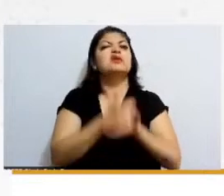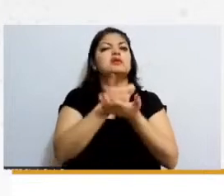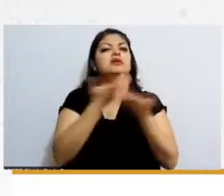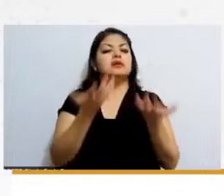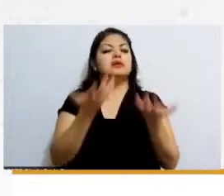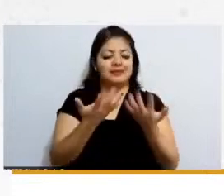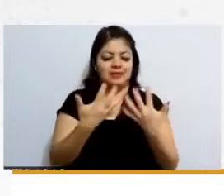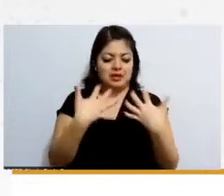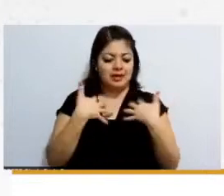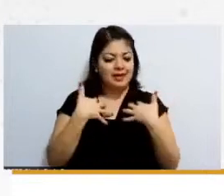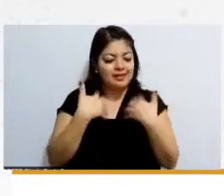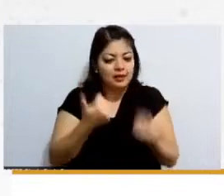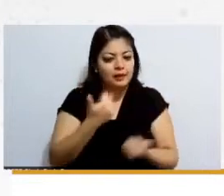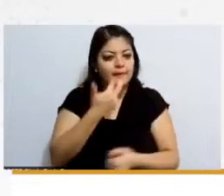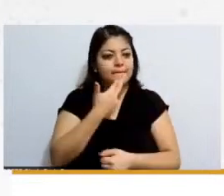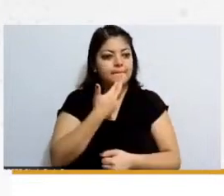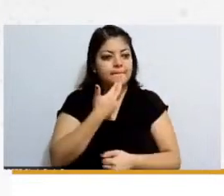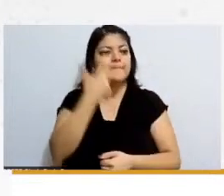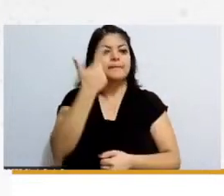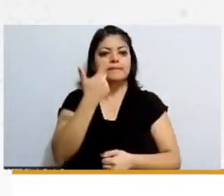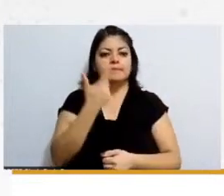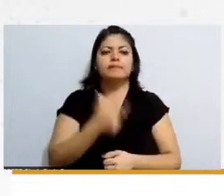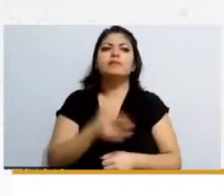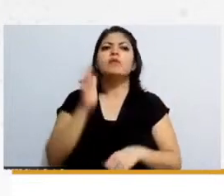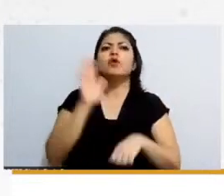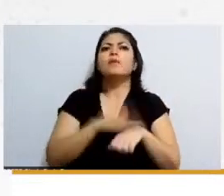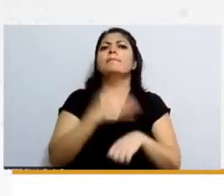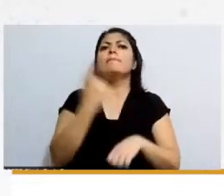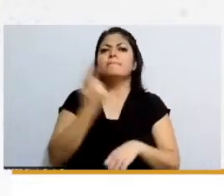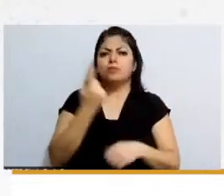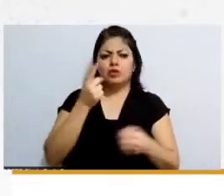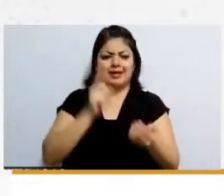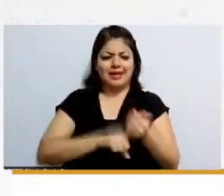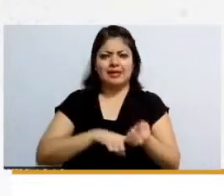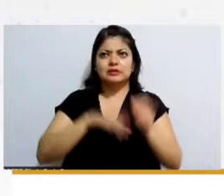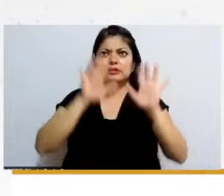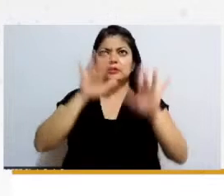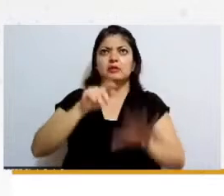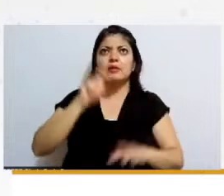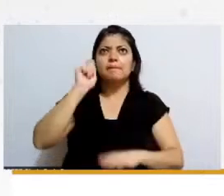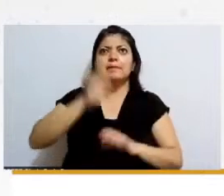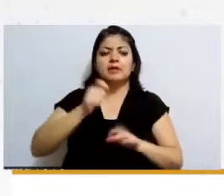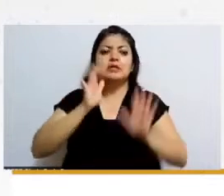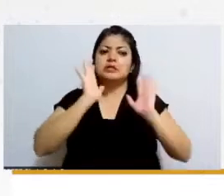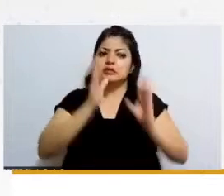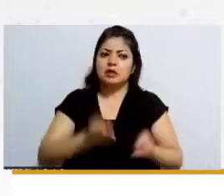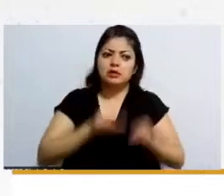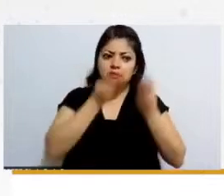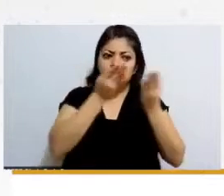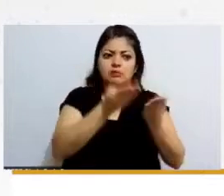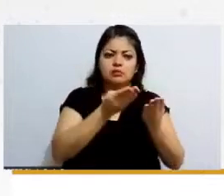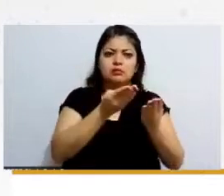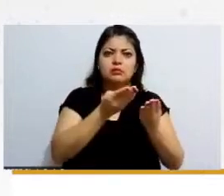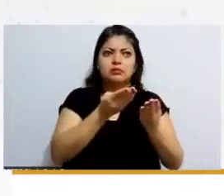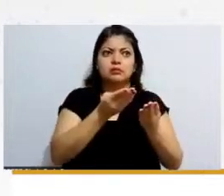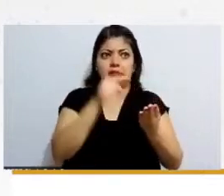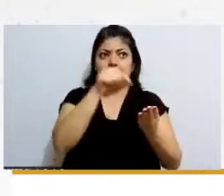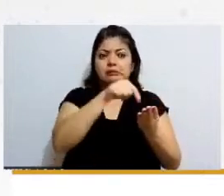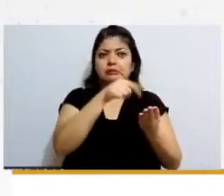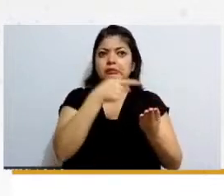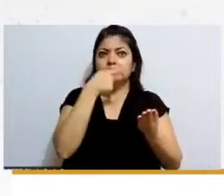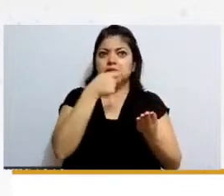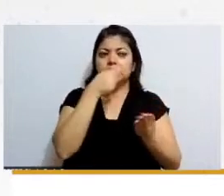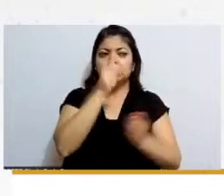por qué la resolución que están dando por qué la la Suprema Corte tomó esa